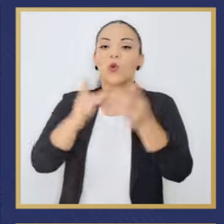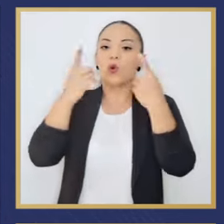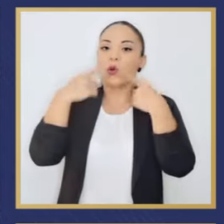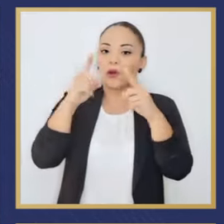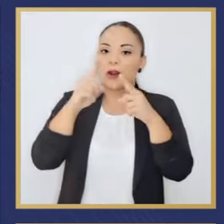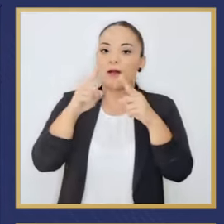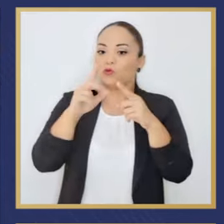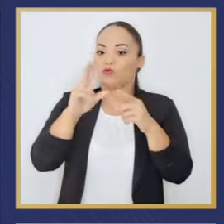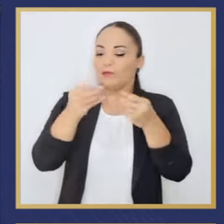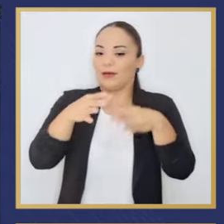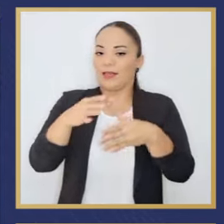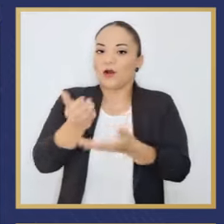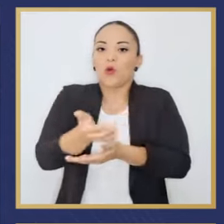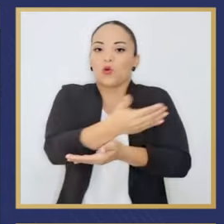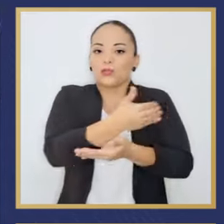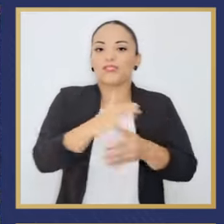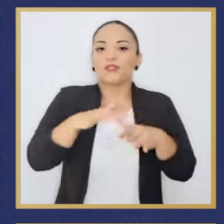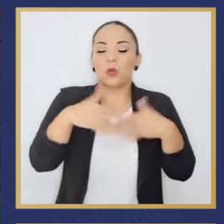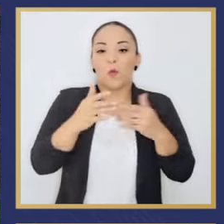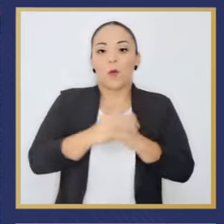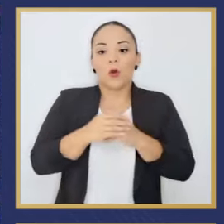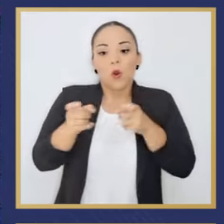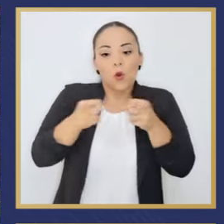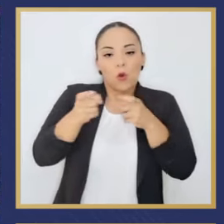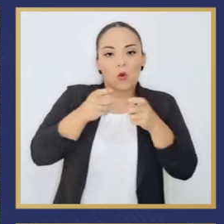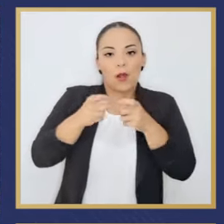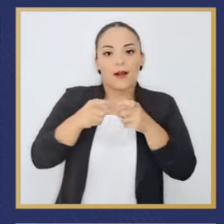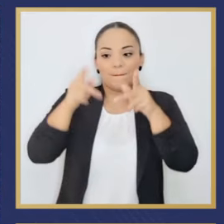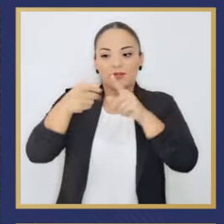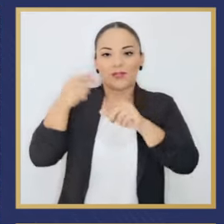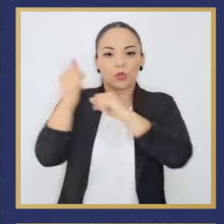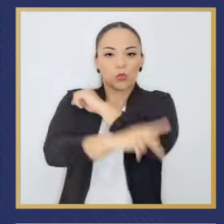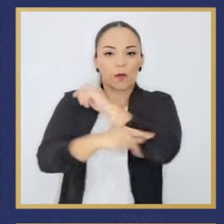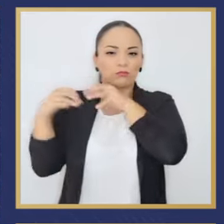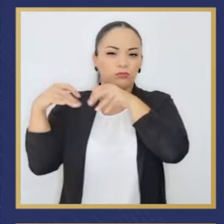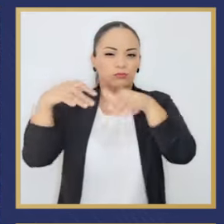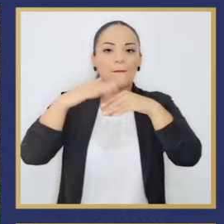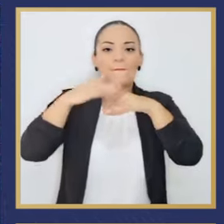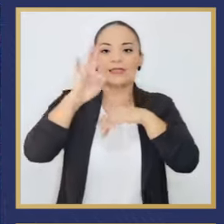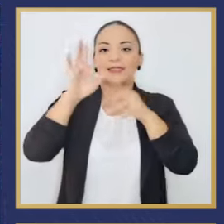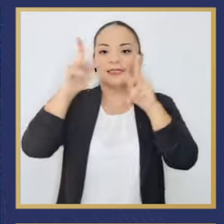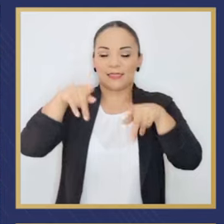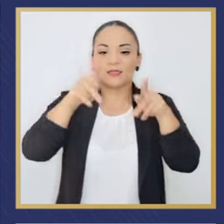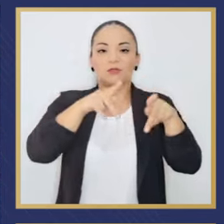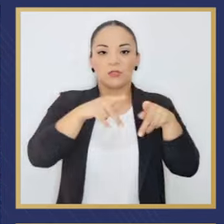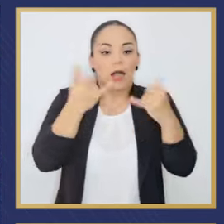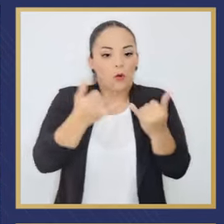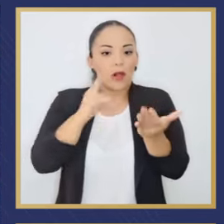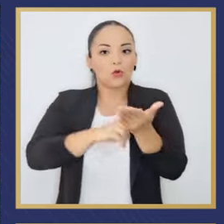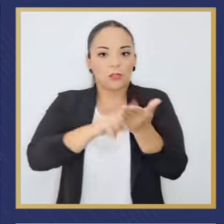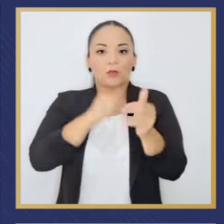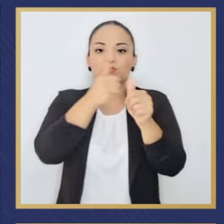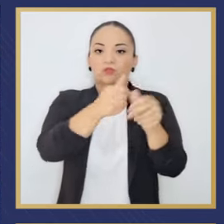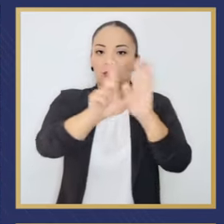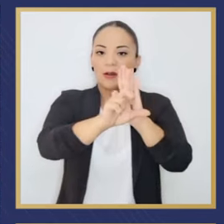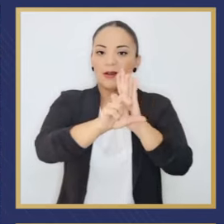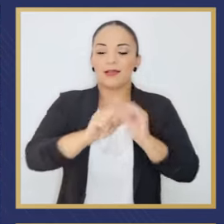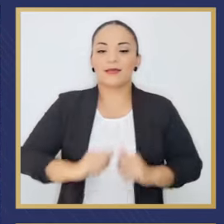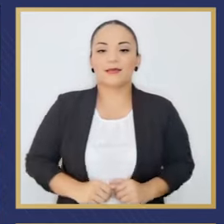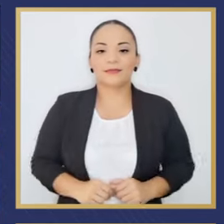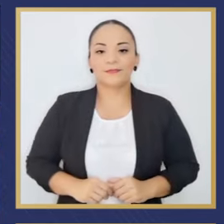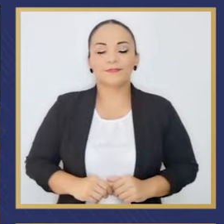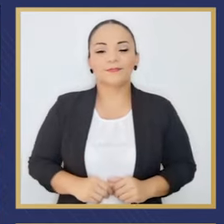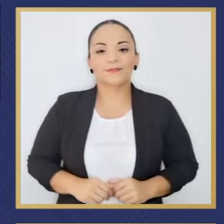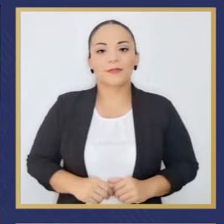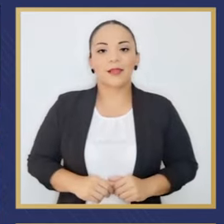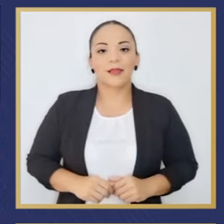logramos la regularización migratoria de más de 700 trabajadores agrícolas que ahora podrán ser contratados dentro del marco de la